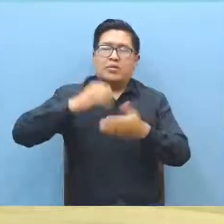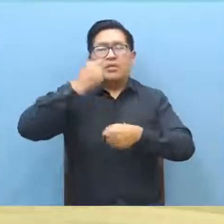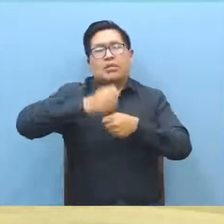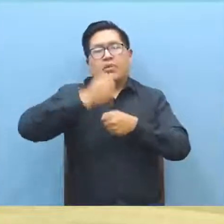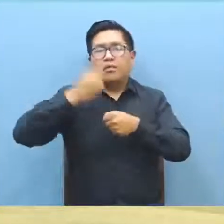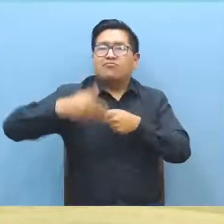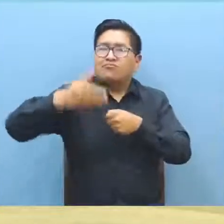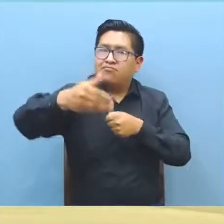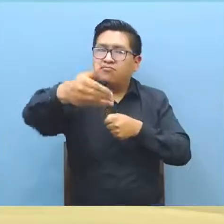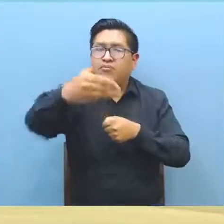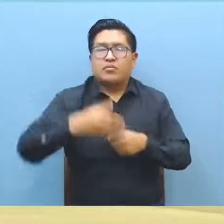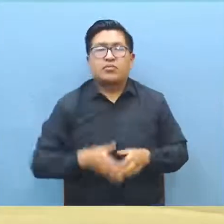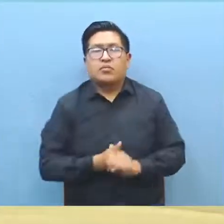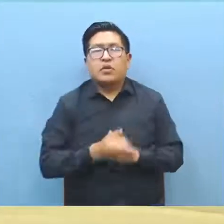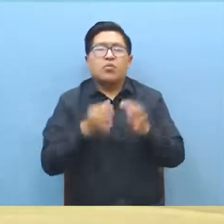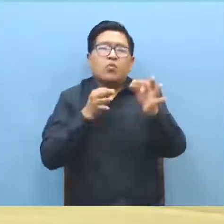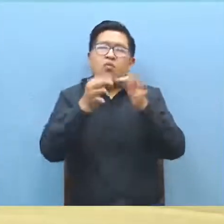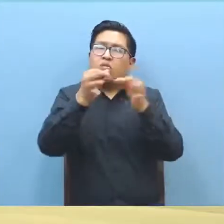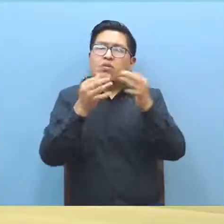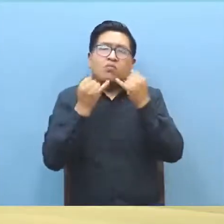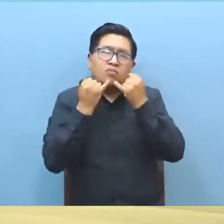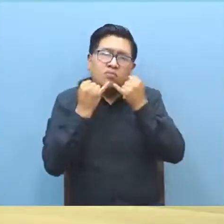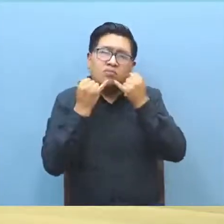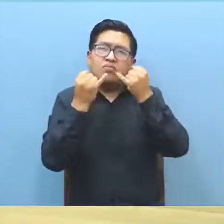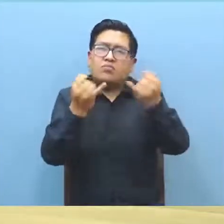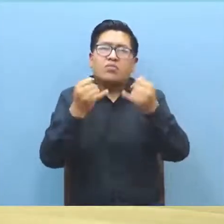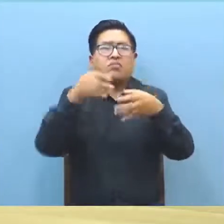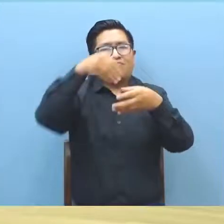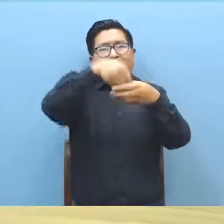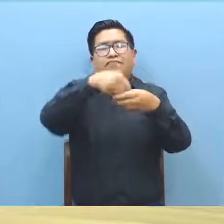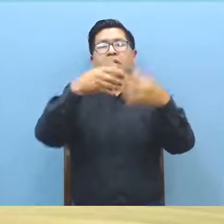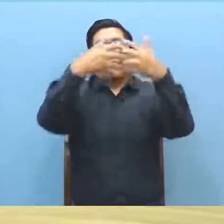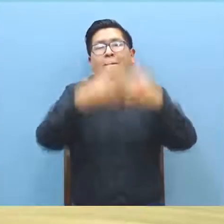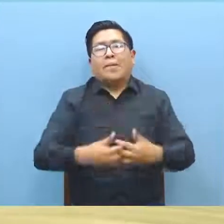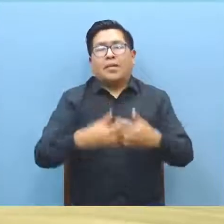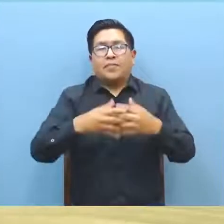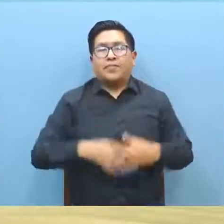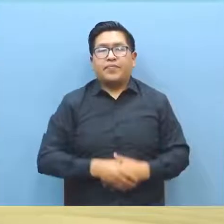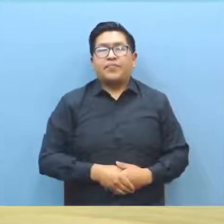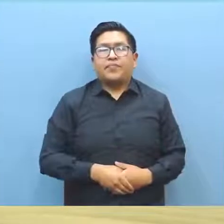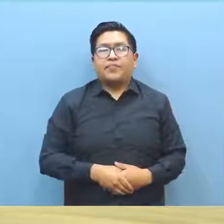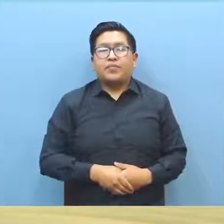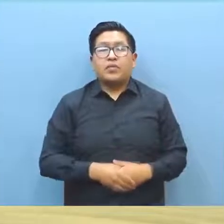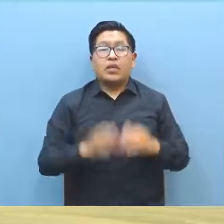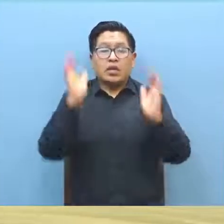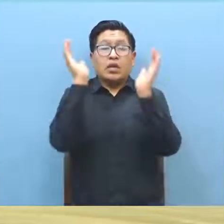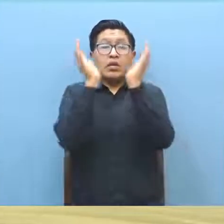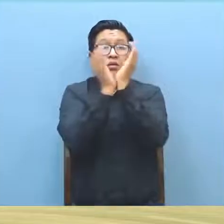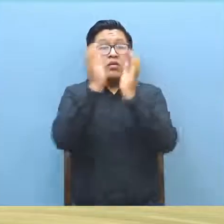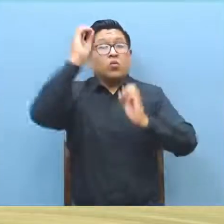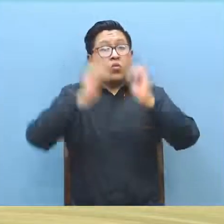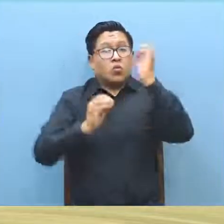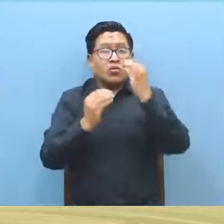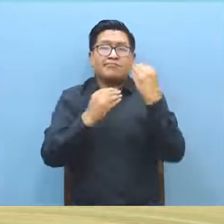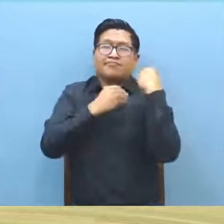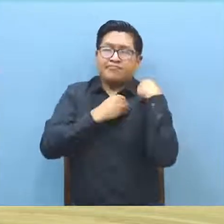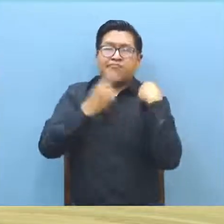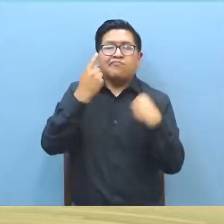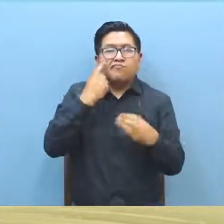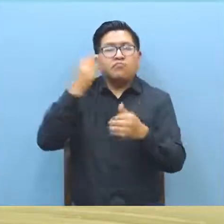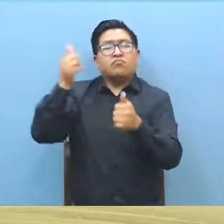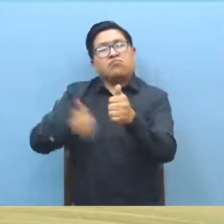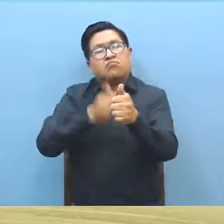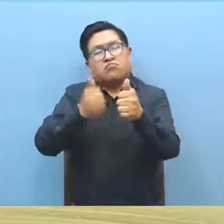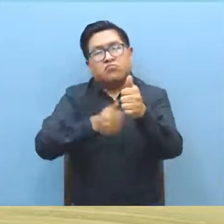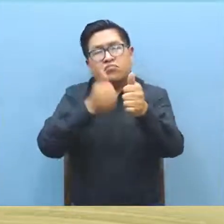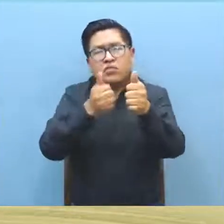más. Entonces, por lo tanto, yo le puedo hacer conocer todo eso que estamos pasando aquí dentro de la empresa. La Delegación Defensorial de Oruro realizará seguimiento a